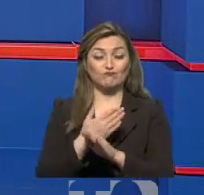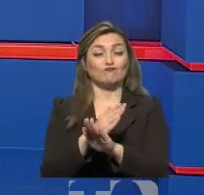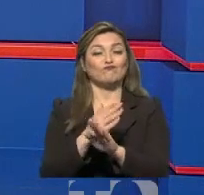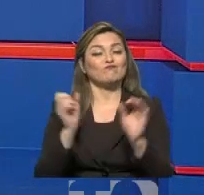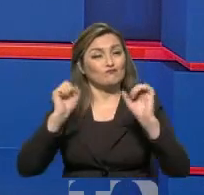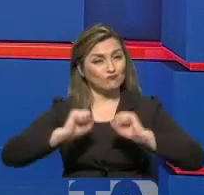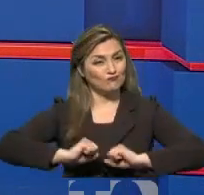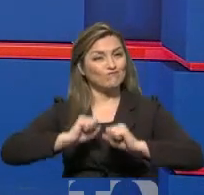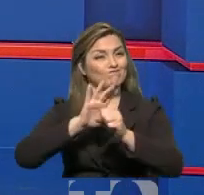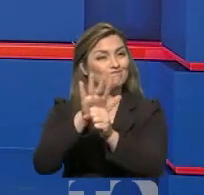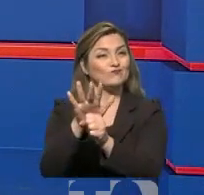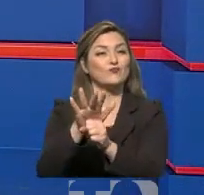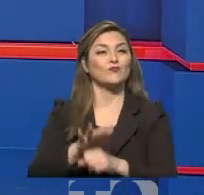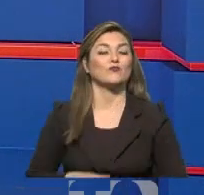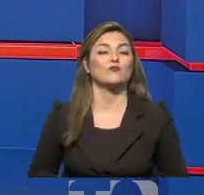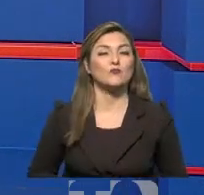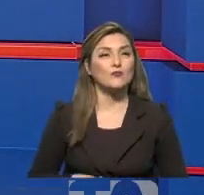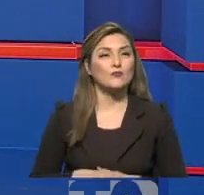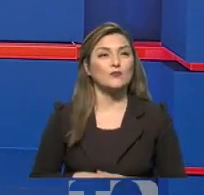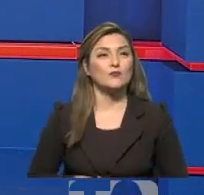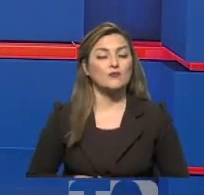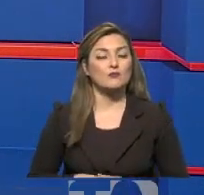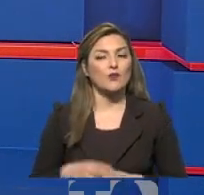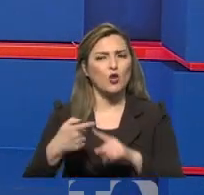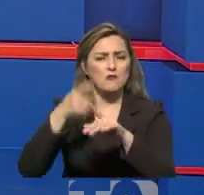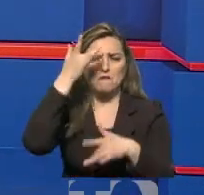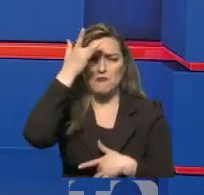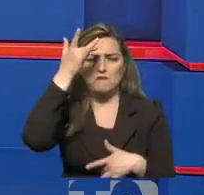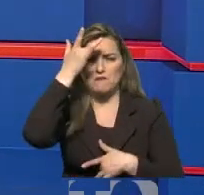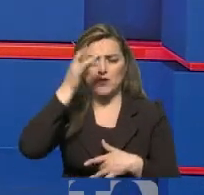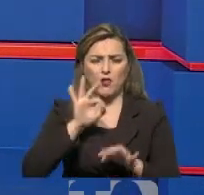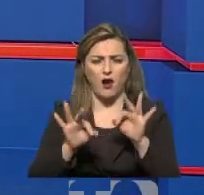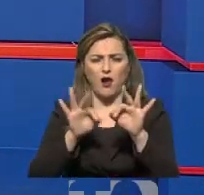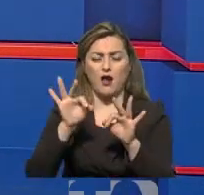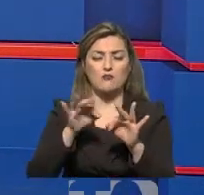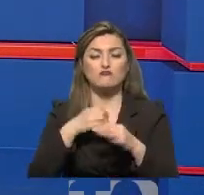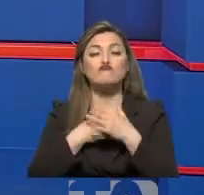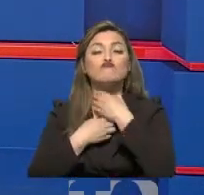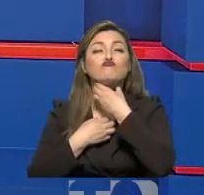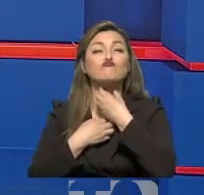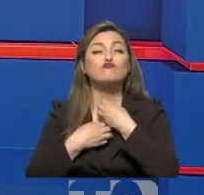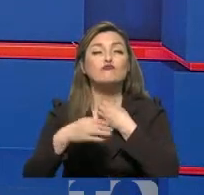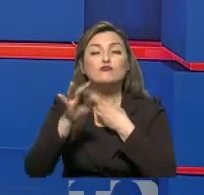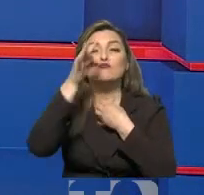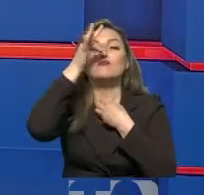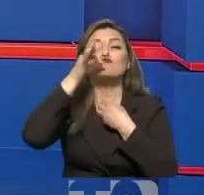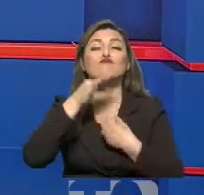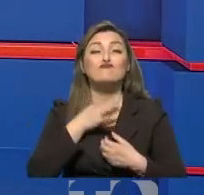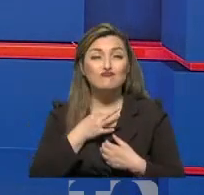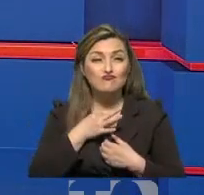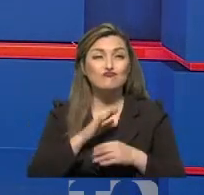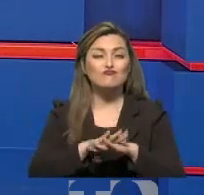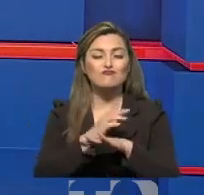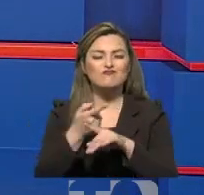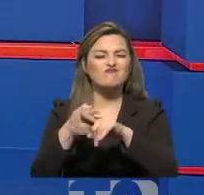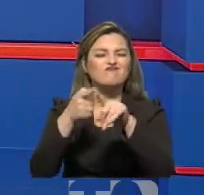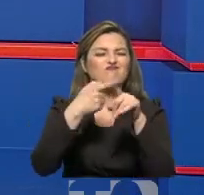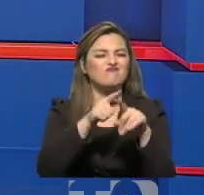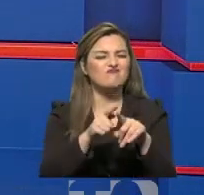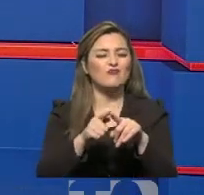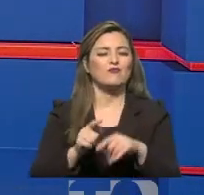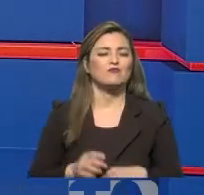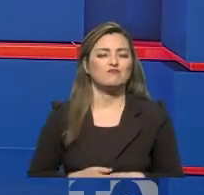la COVID-19 y posiblemente otras enfermedades virales del tracto respiratorio que pueden ser también ocasionadas por los otros